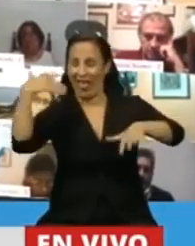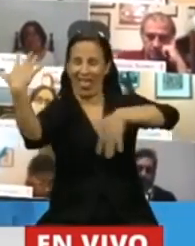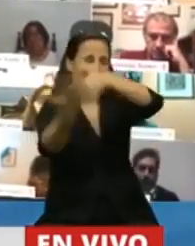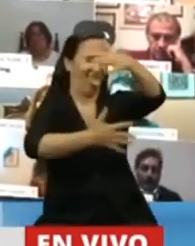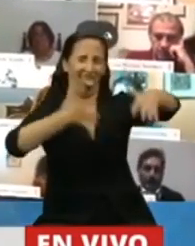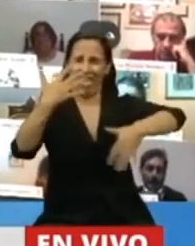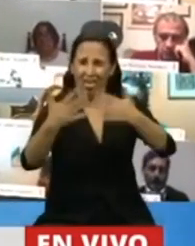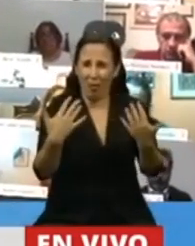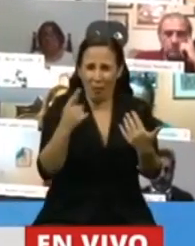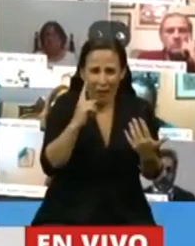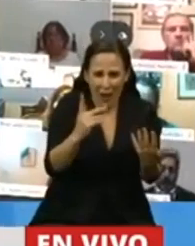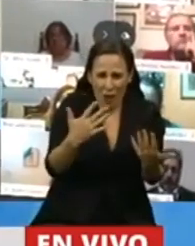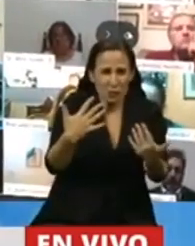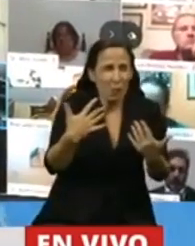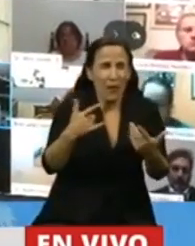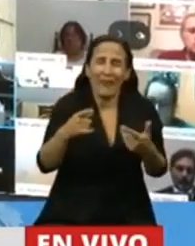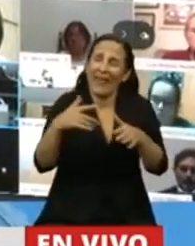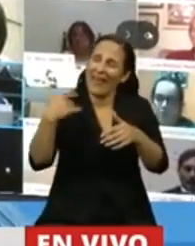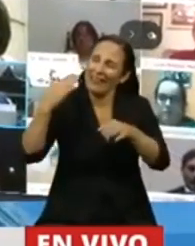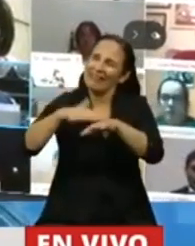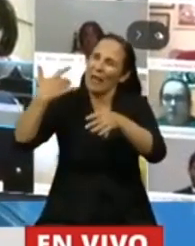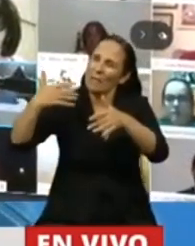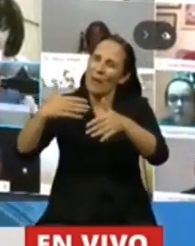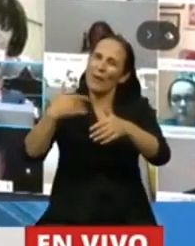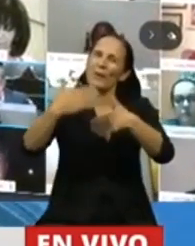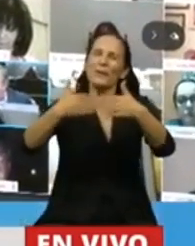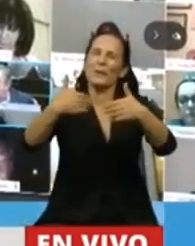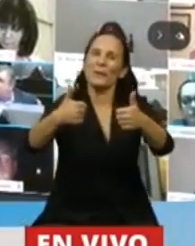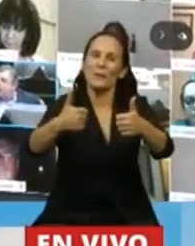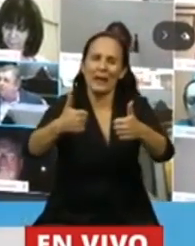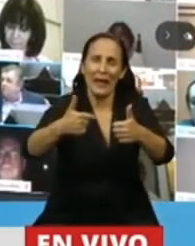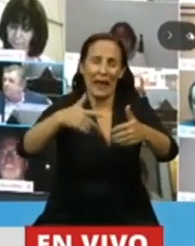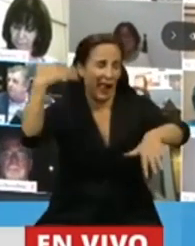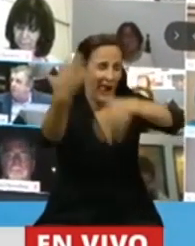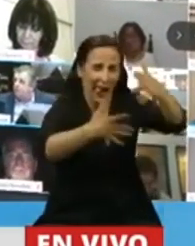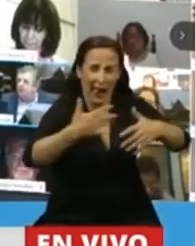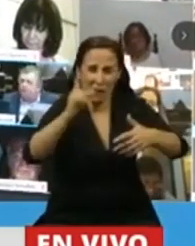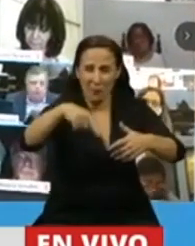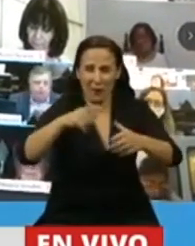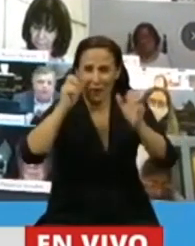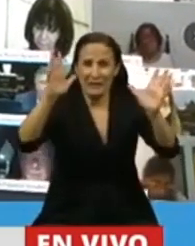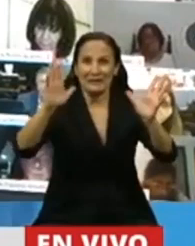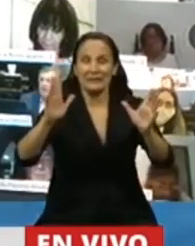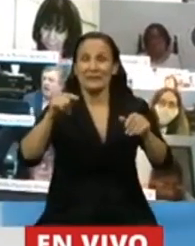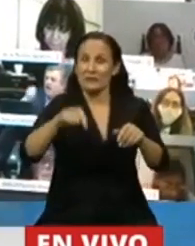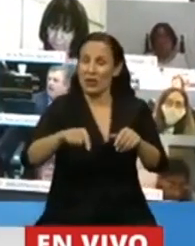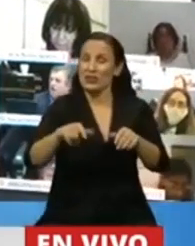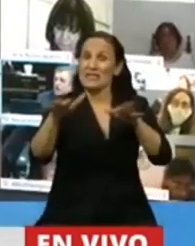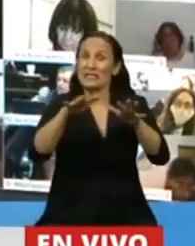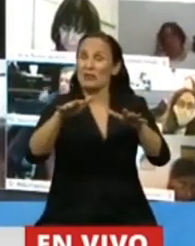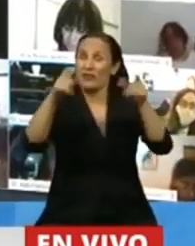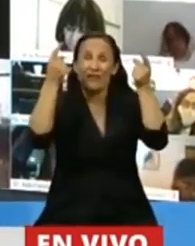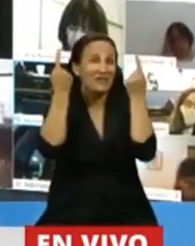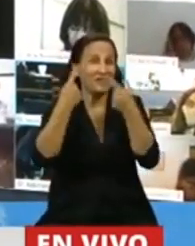y perder todo lo que hemos ganado en este tiempo. Entonces, el Estado de excepción es siempre un